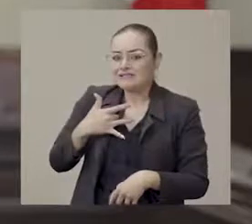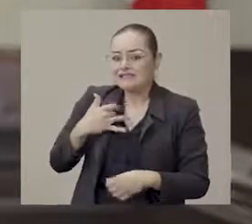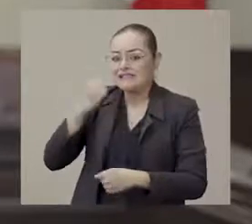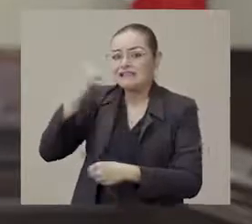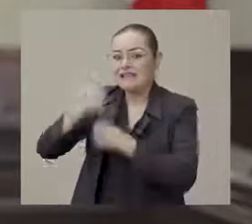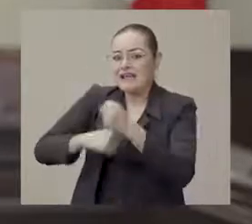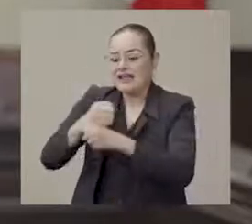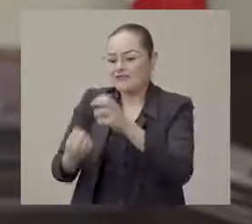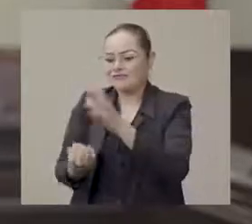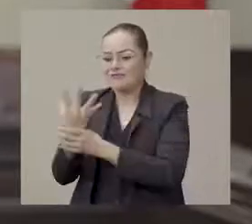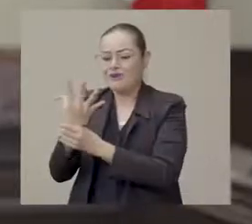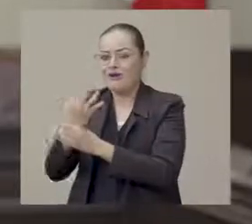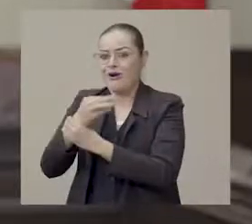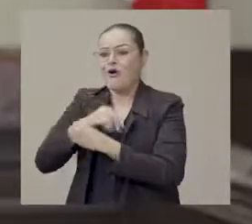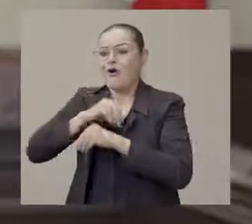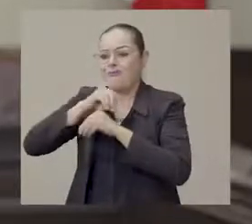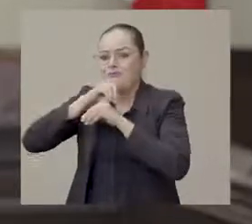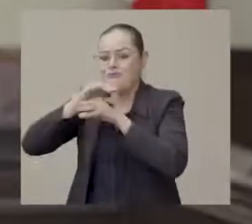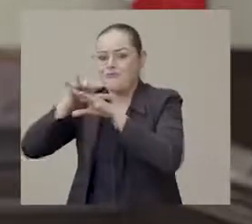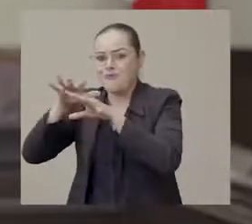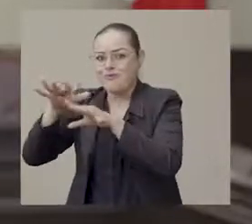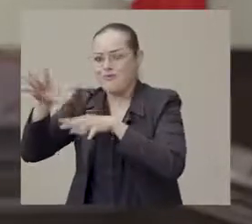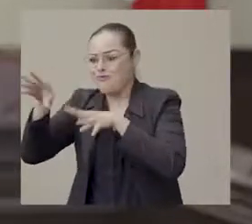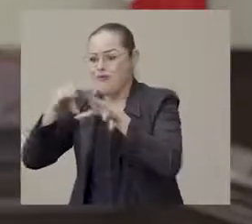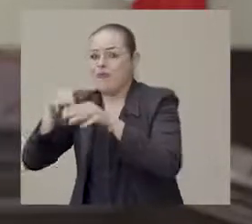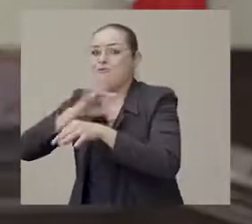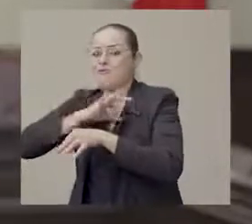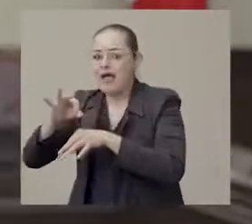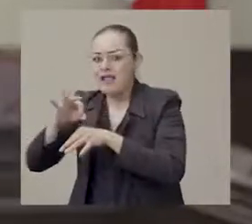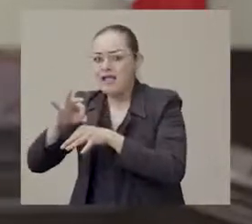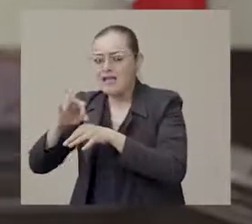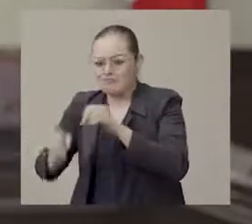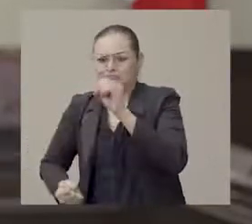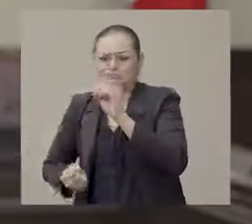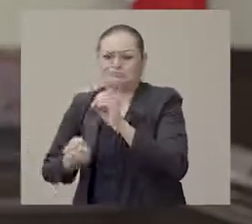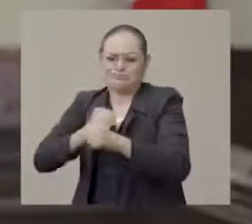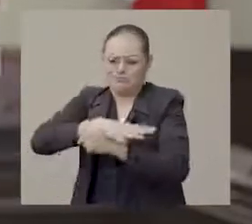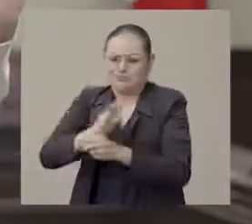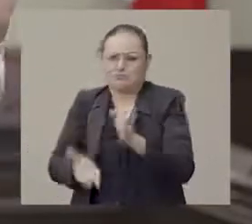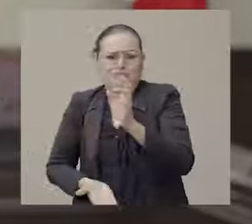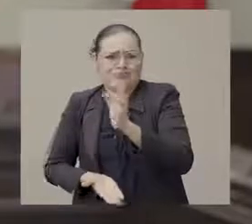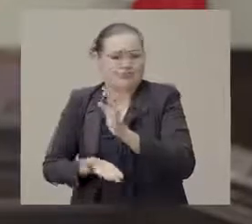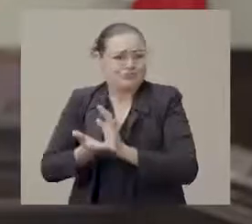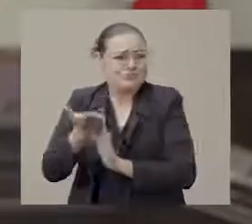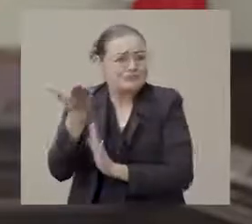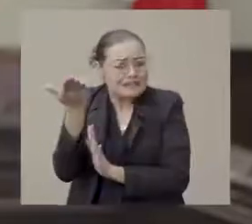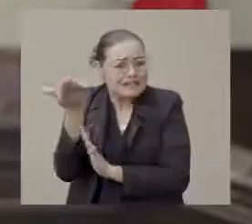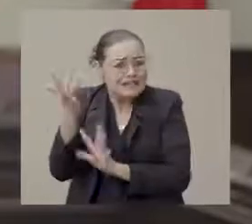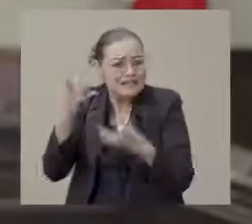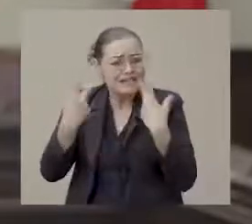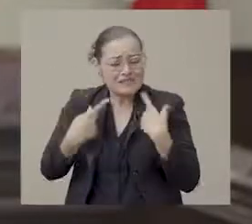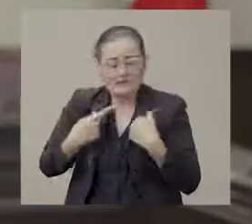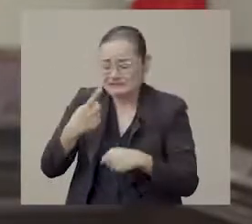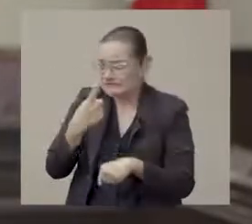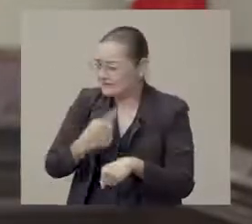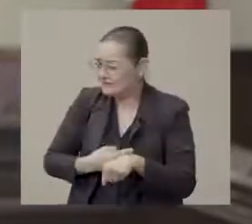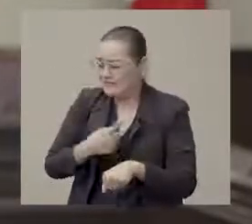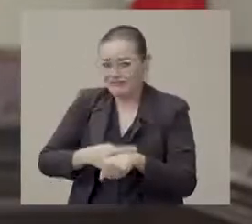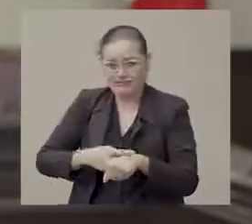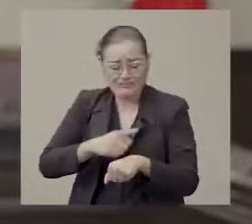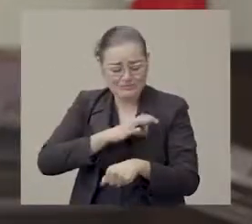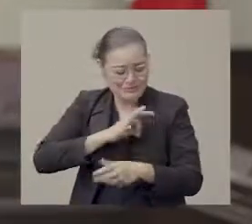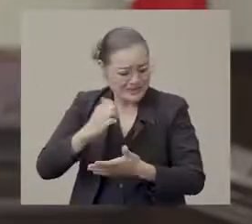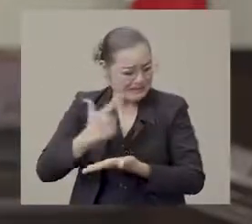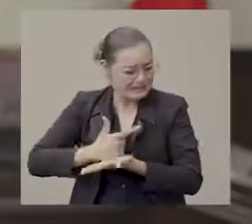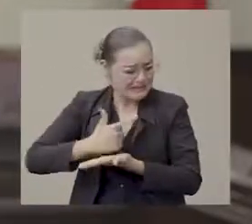serlo a su vez en Reyes. Y si esto sucede, los contagios crecerían exponencialmente. Con consecuencias, estoy